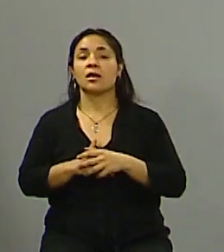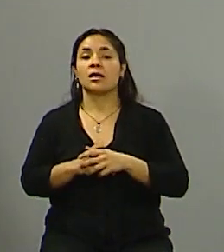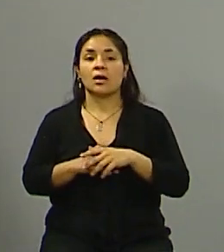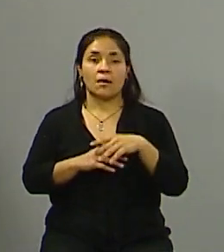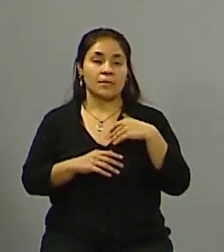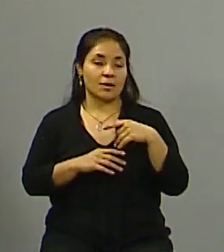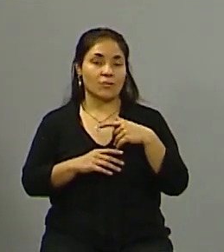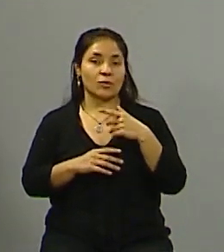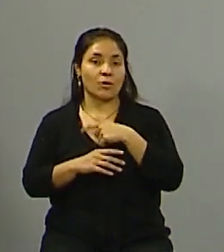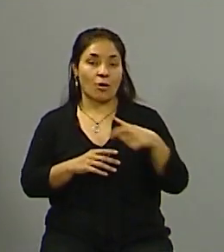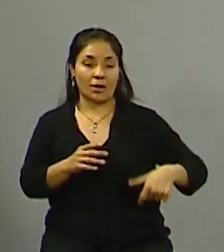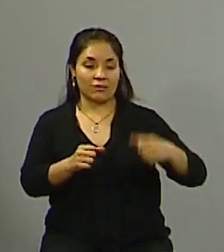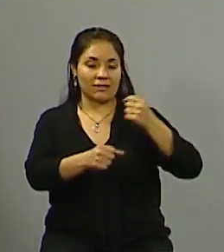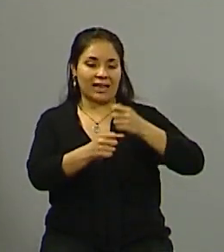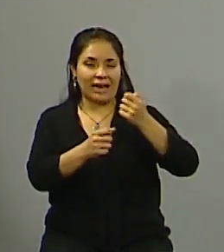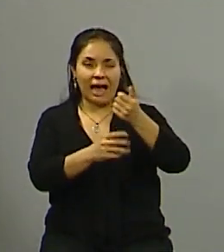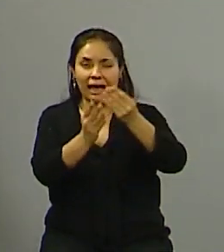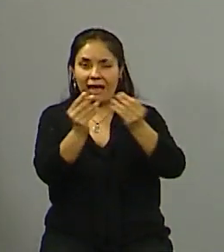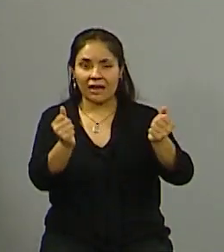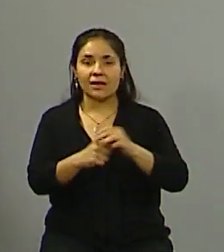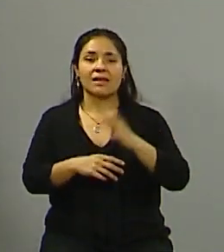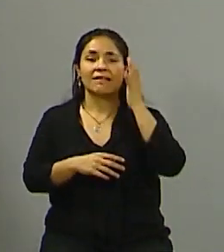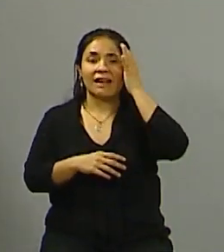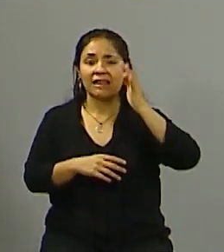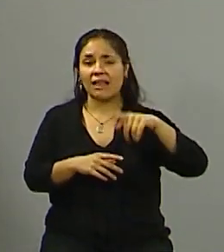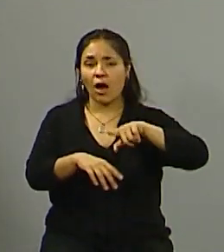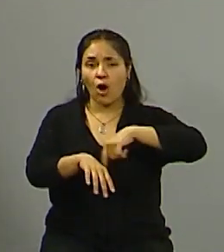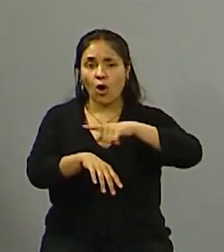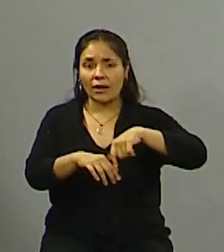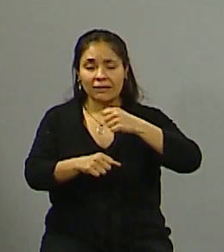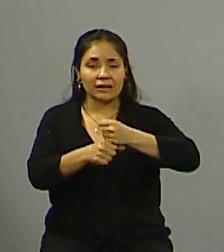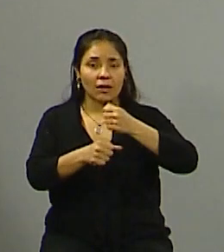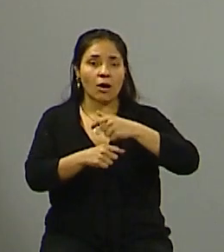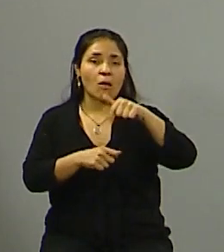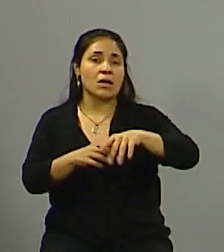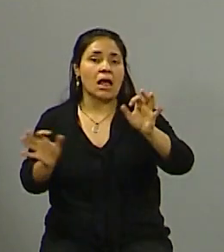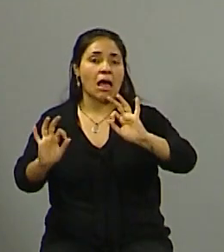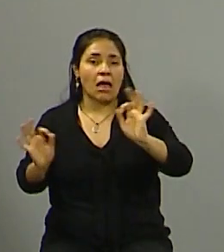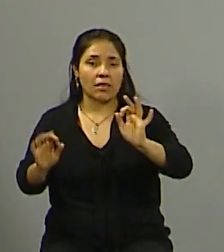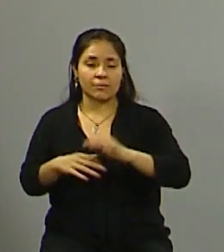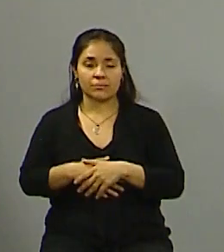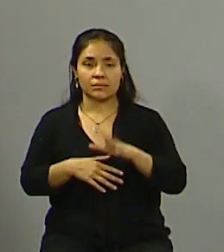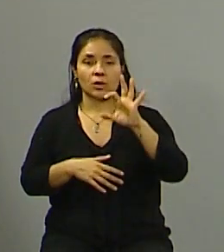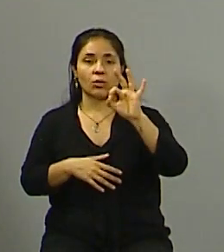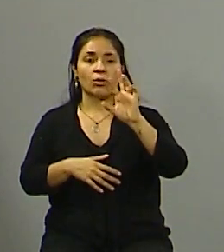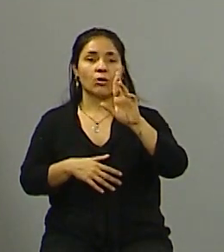mandato teníamos 30 horas en simultáneo hoy de ahí no hay ninguna ¿qué pasó con Orozco? porque tuvo